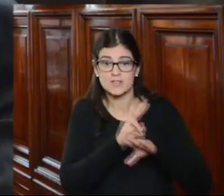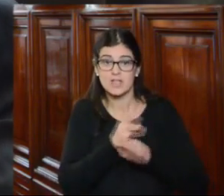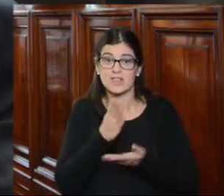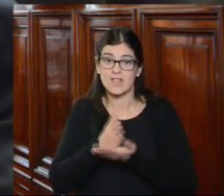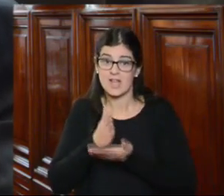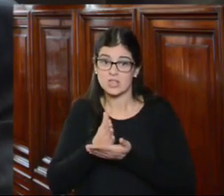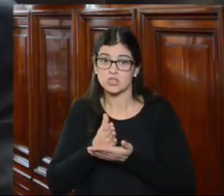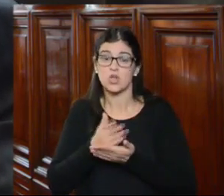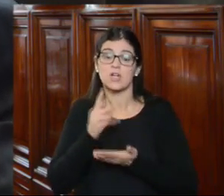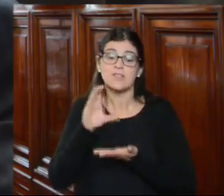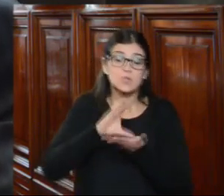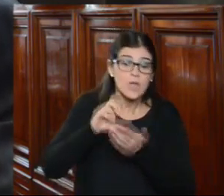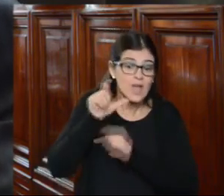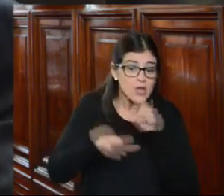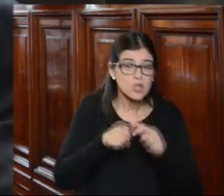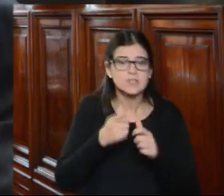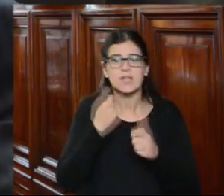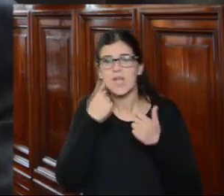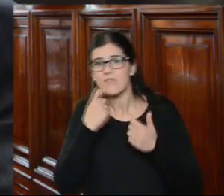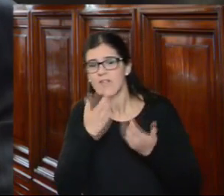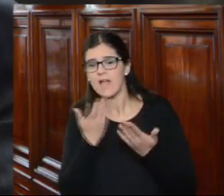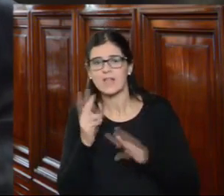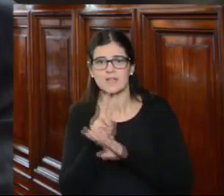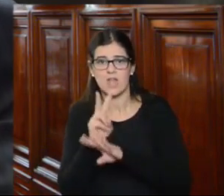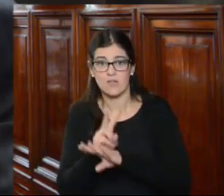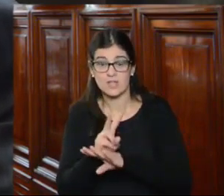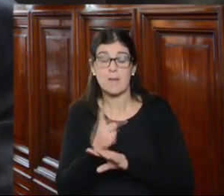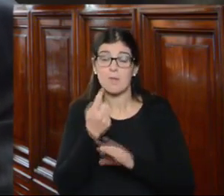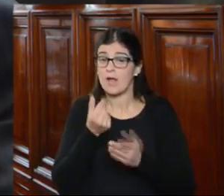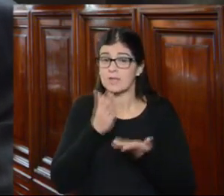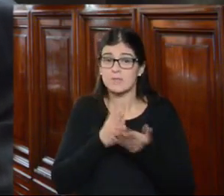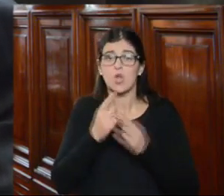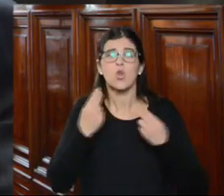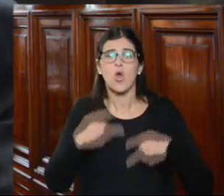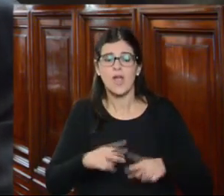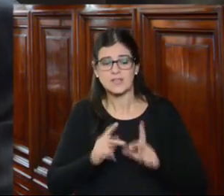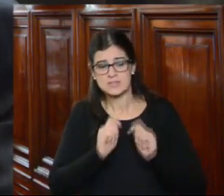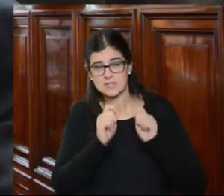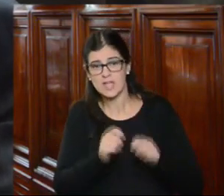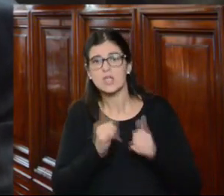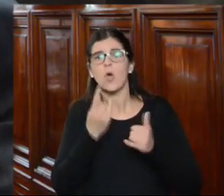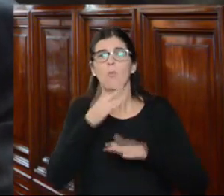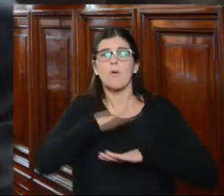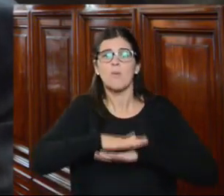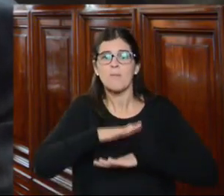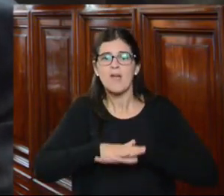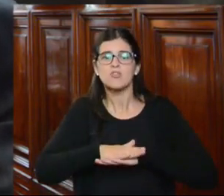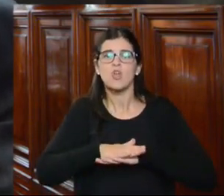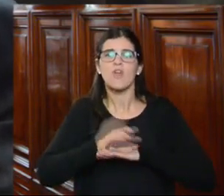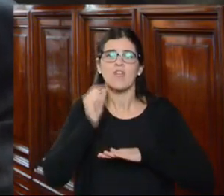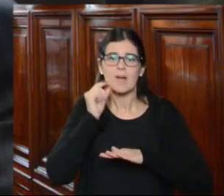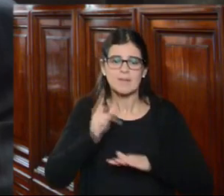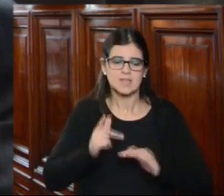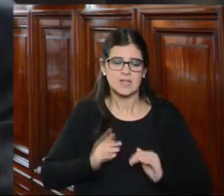de ciudadanos que pudieran carecer de propia defensa pero normalmente no es concebida como una instancia con capacidad